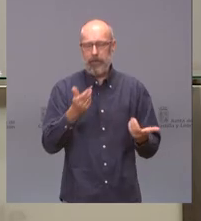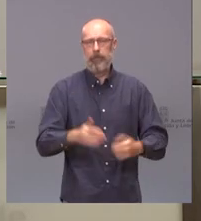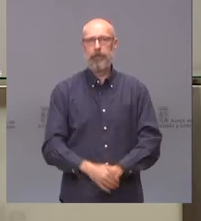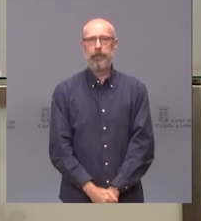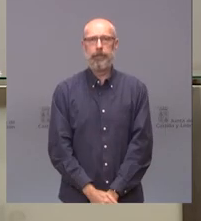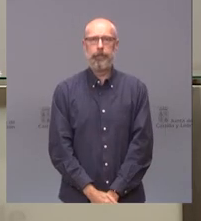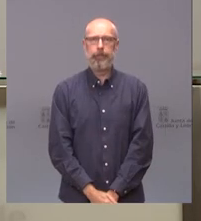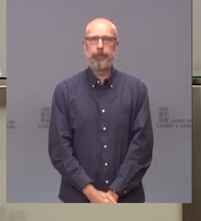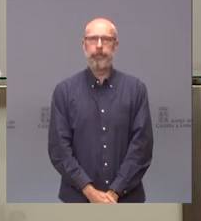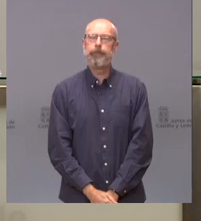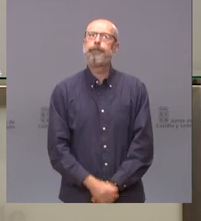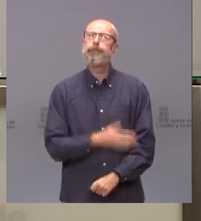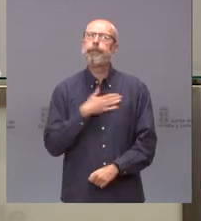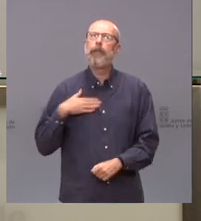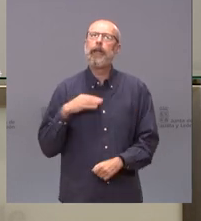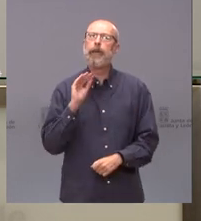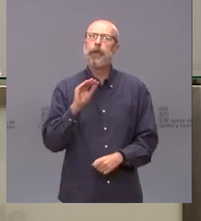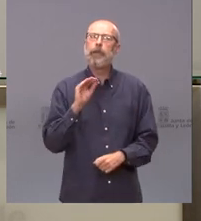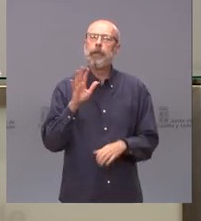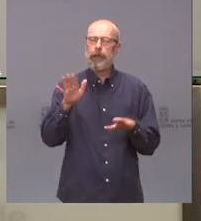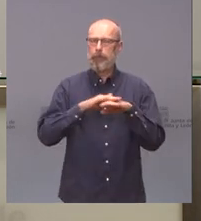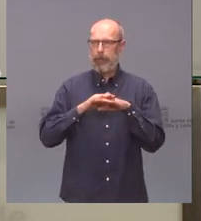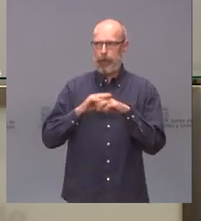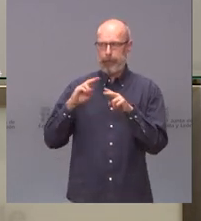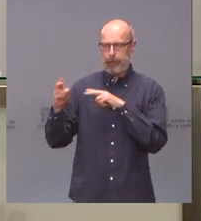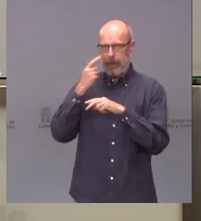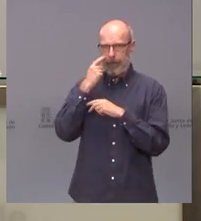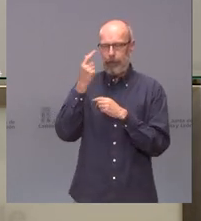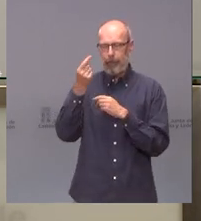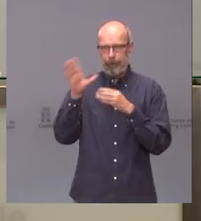Bueno, sí, yo quería preguntar... No me puedo resistir.